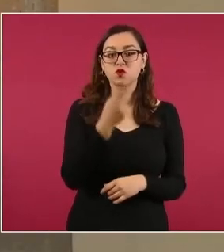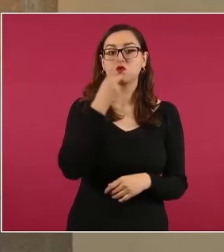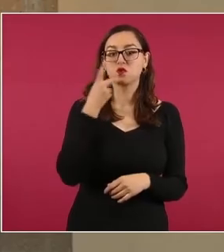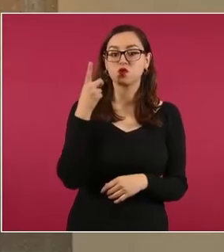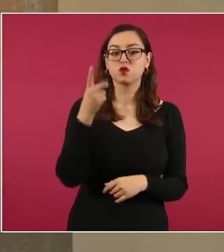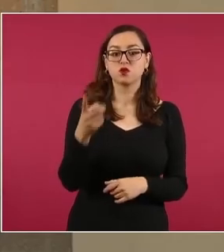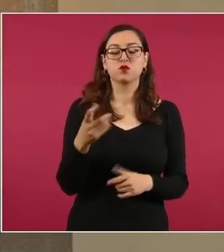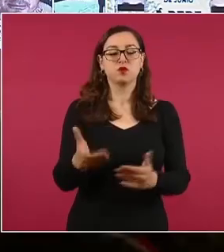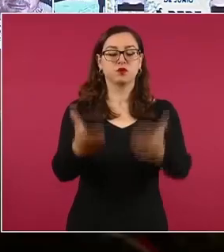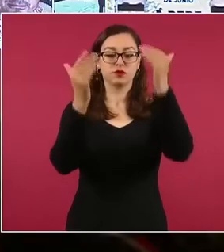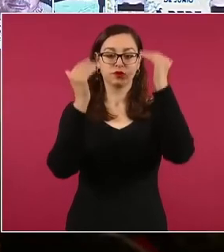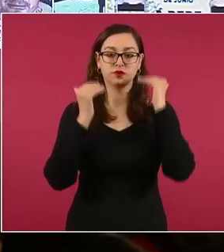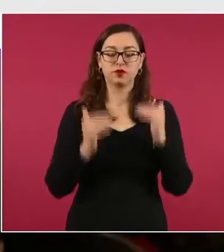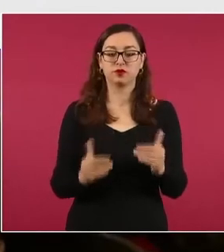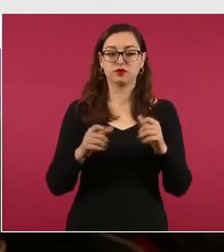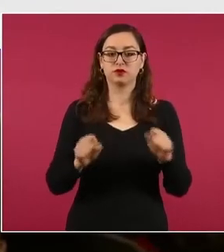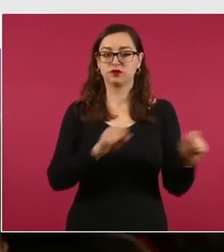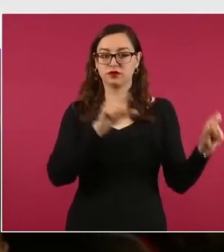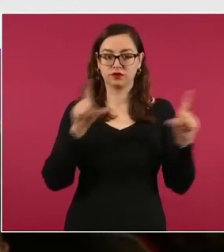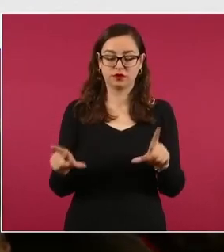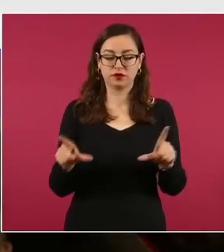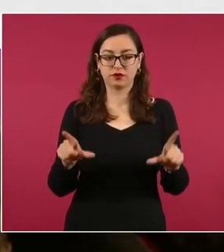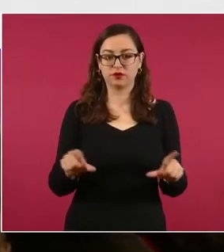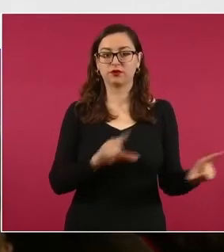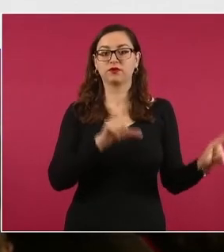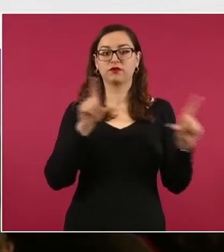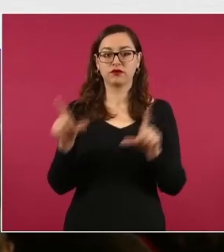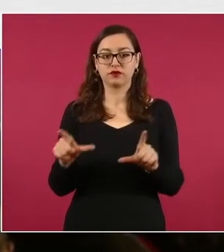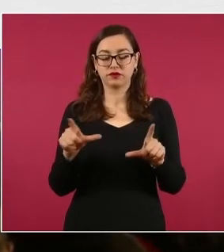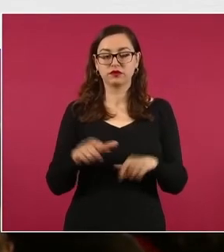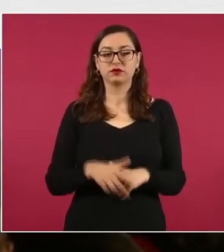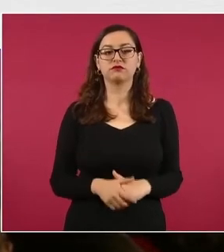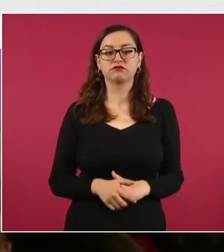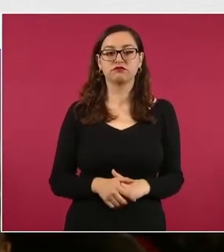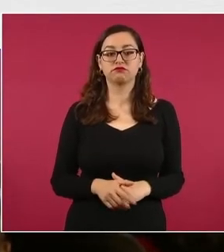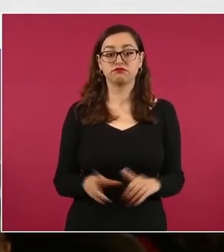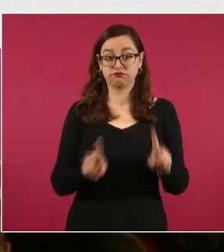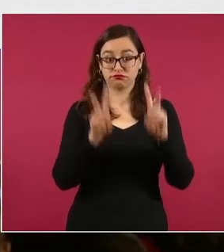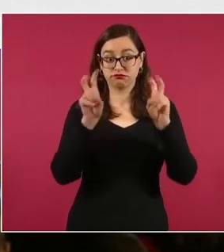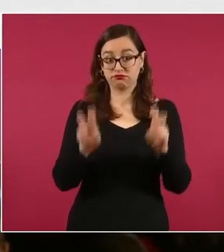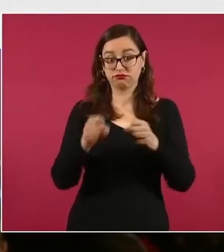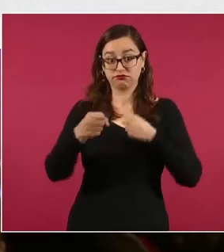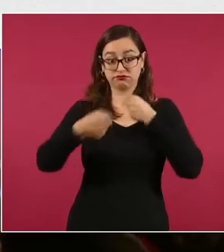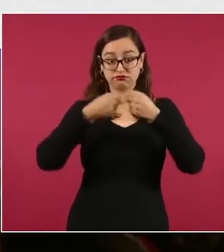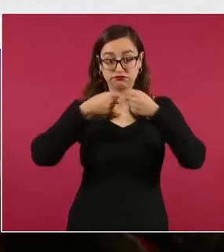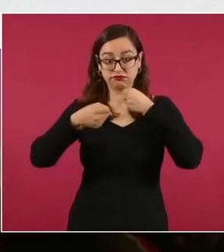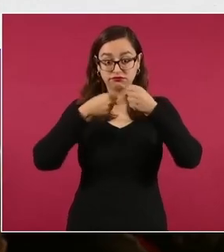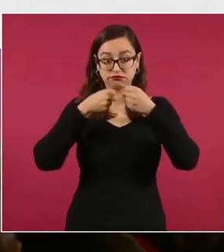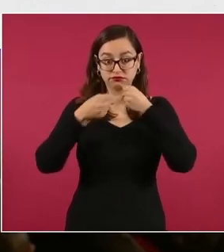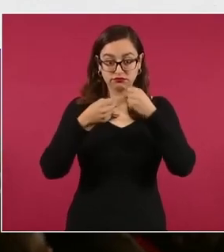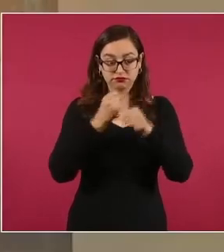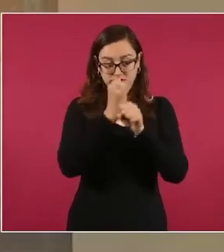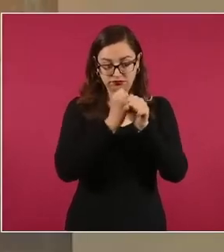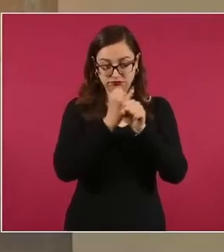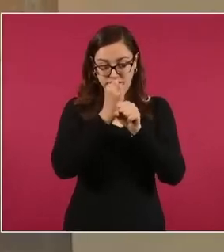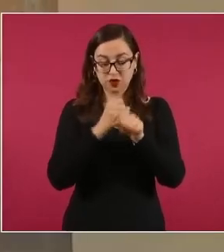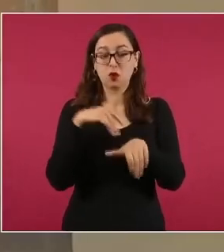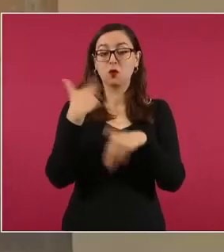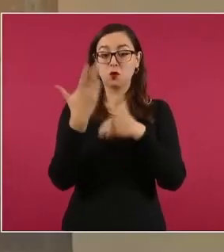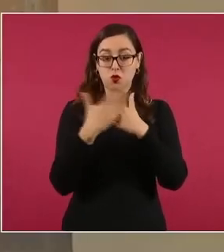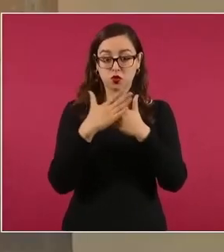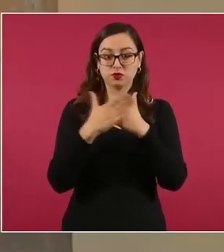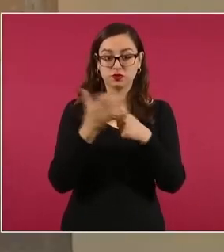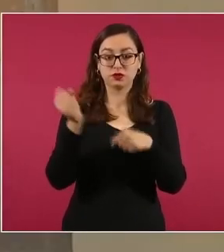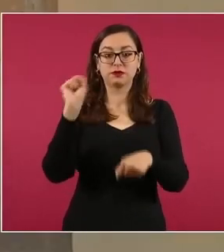los periodistas y esperamos la próxima semana ya traer